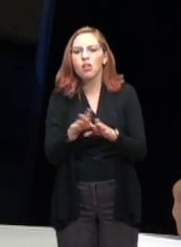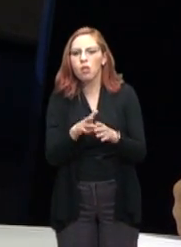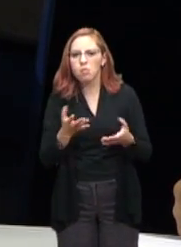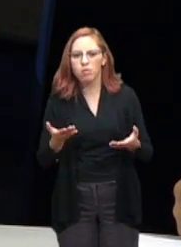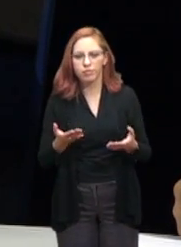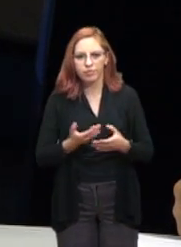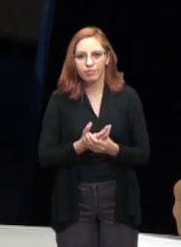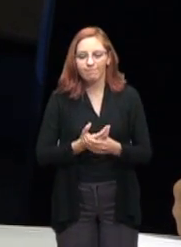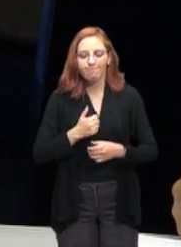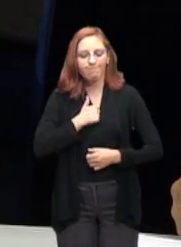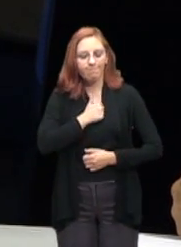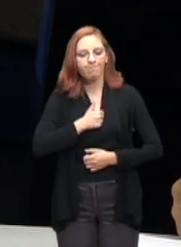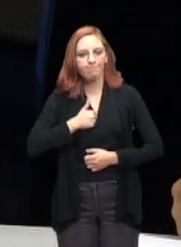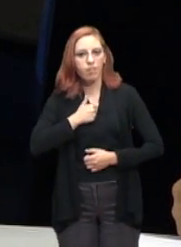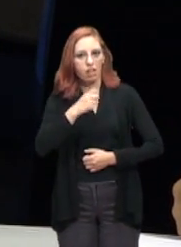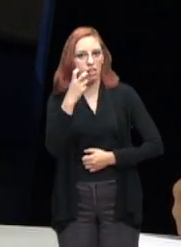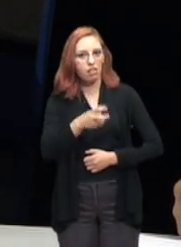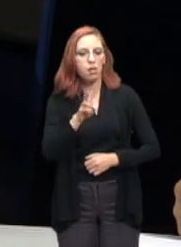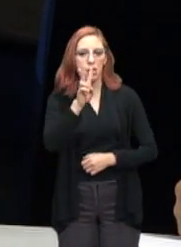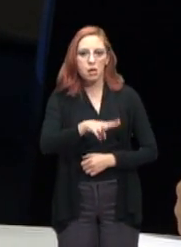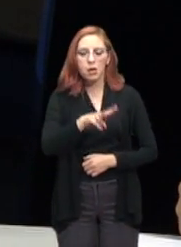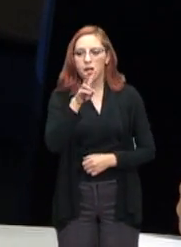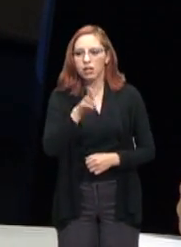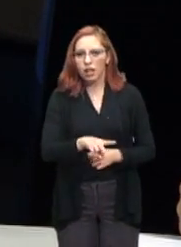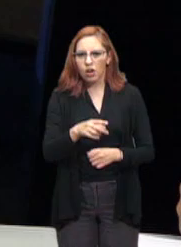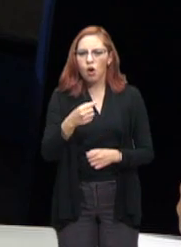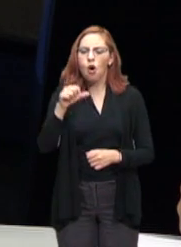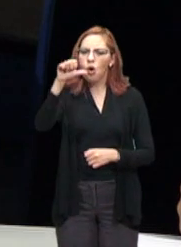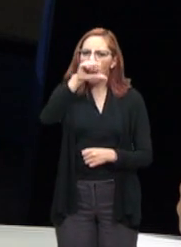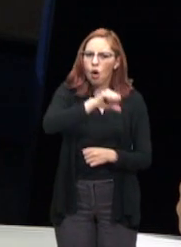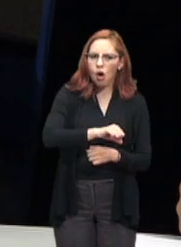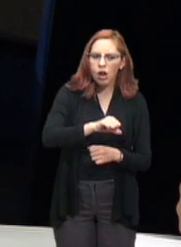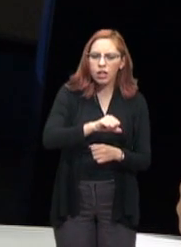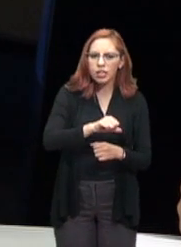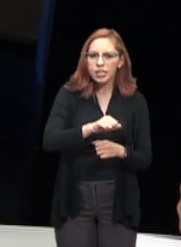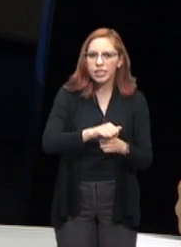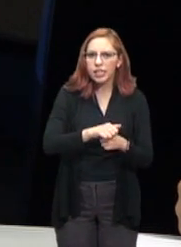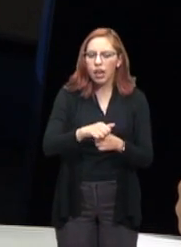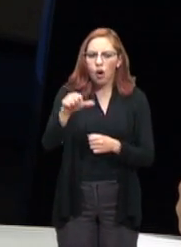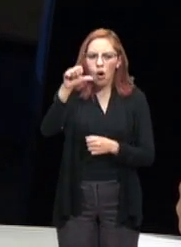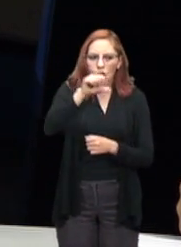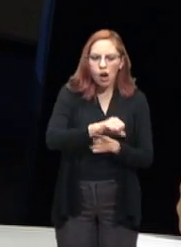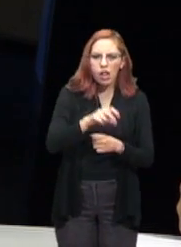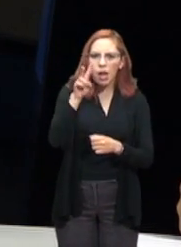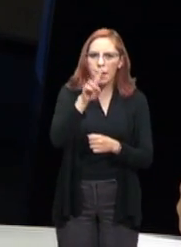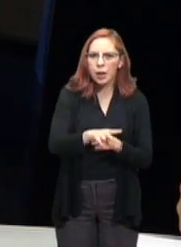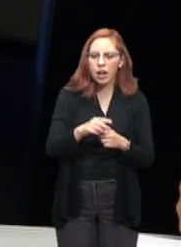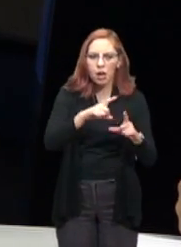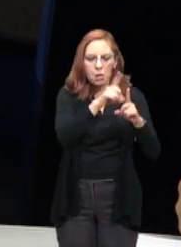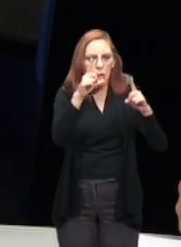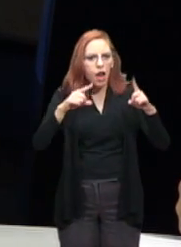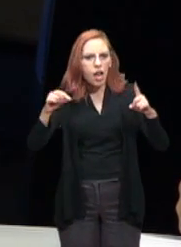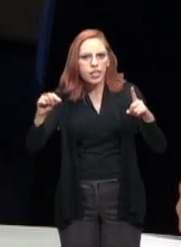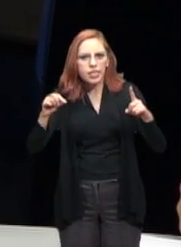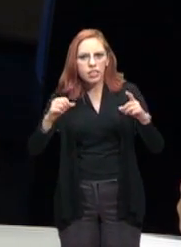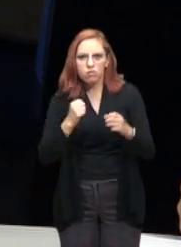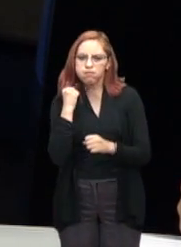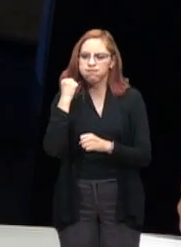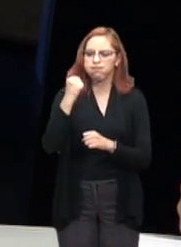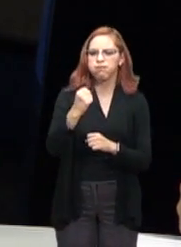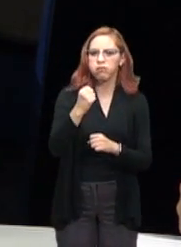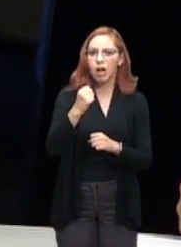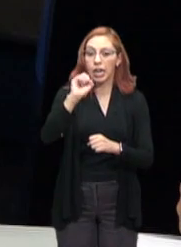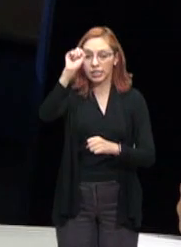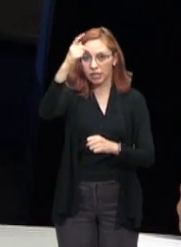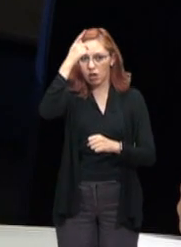que es lamentable. Hay, decías que tal vez no somos punta de lanza como país en ello, pero incluso San Luis Potosí tiene un